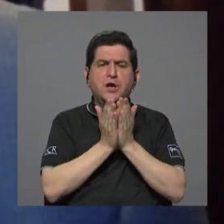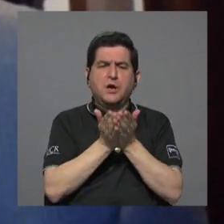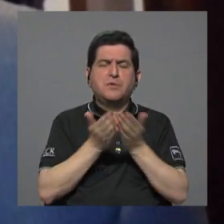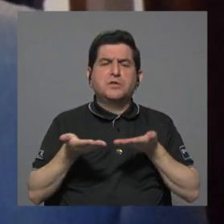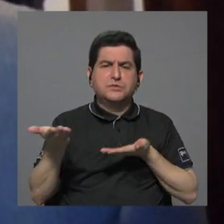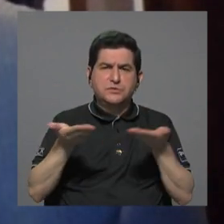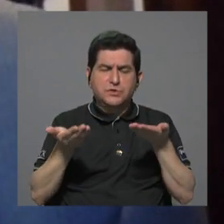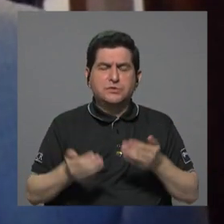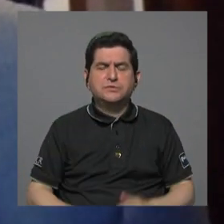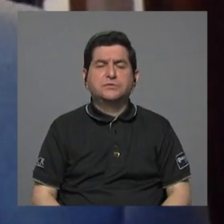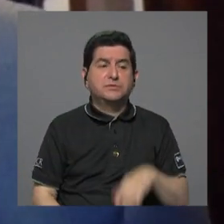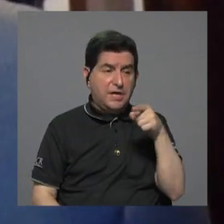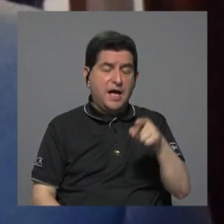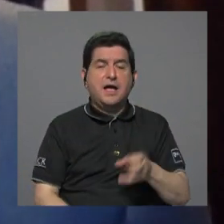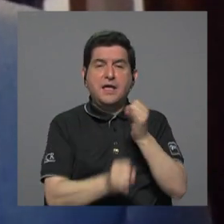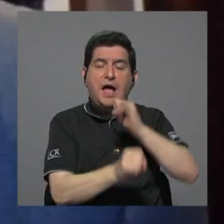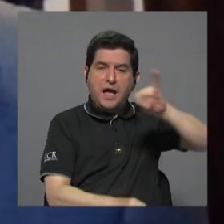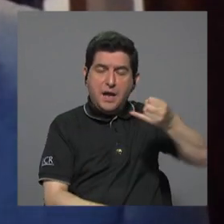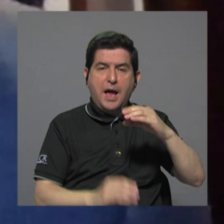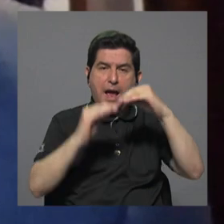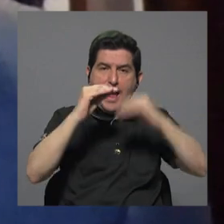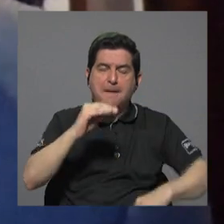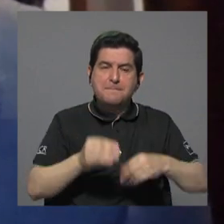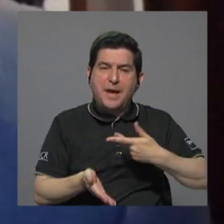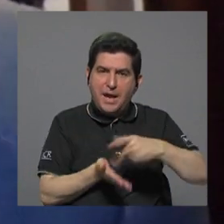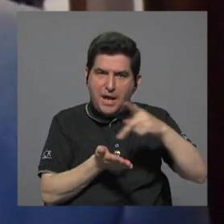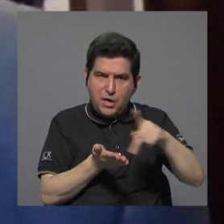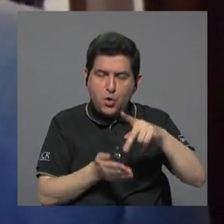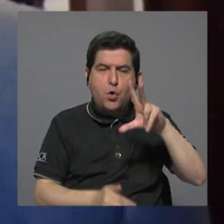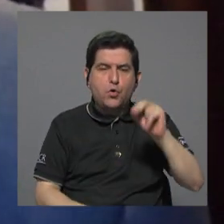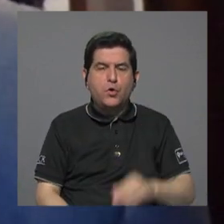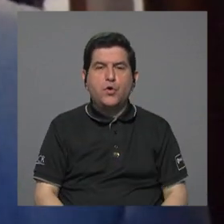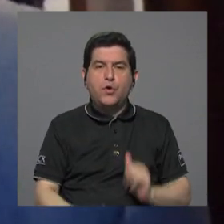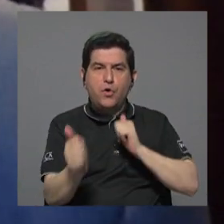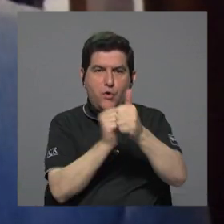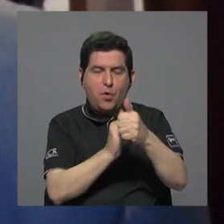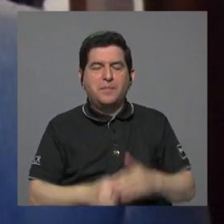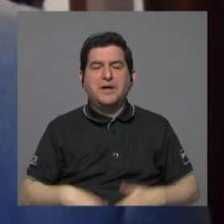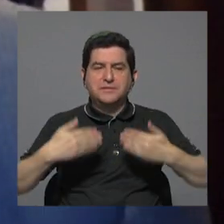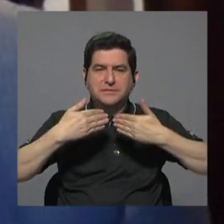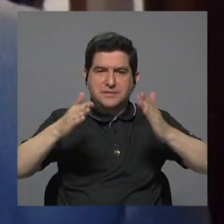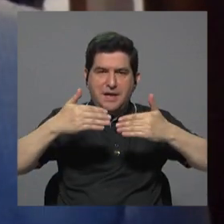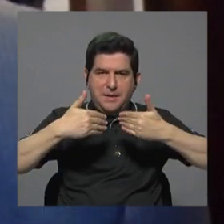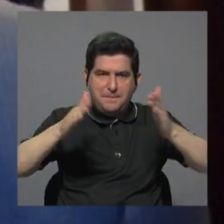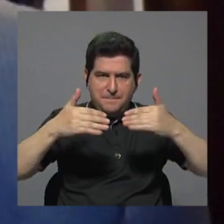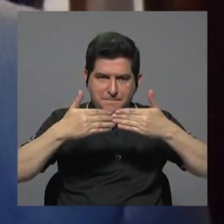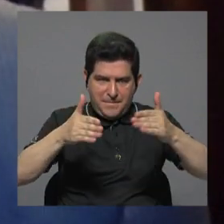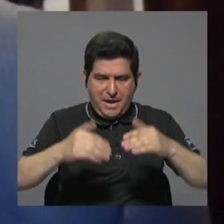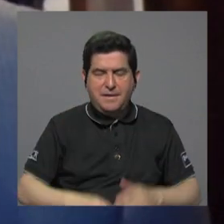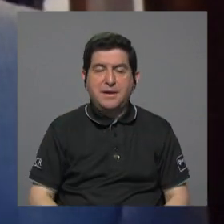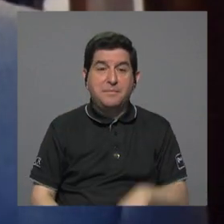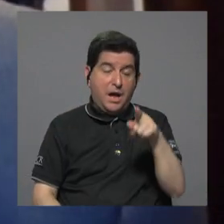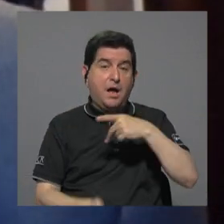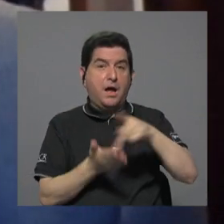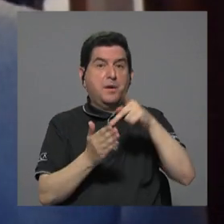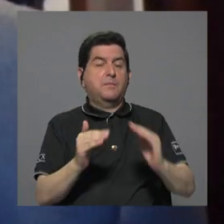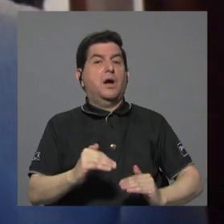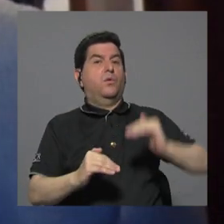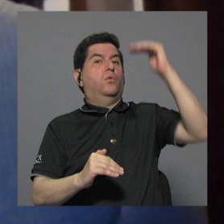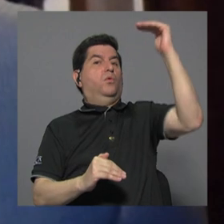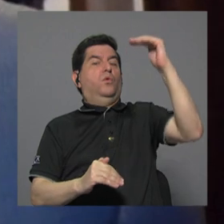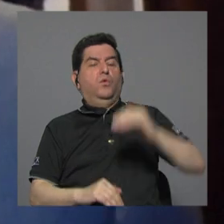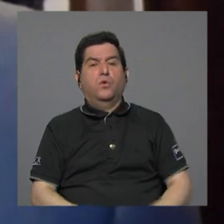brindó UpDeva a menores costos porque no tuvieron que cruzar el canal de Panamá donde se pagan tarifas de viaje muy altas